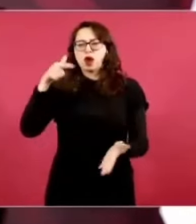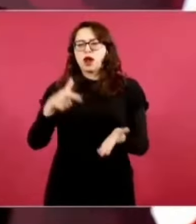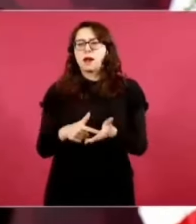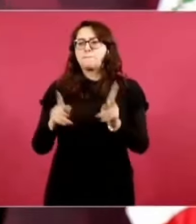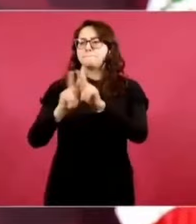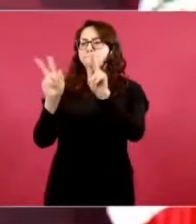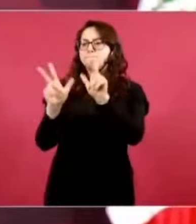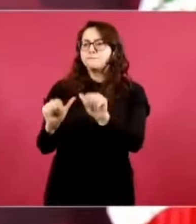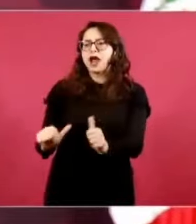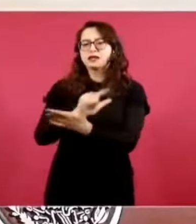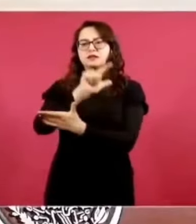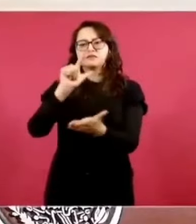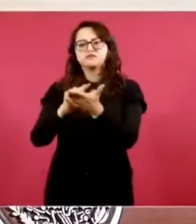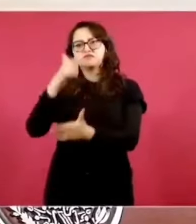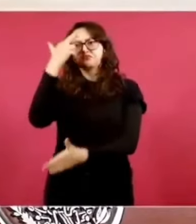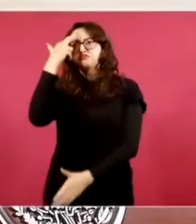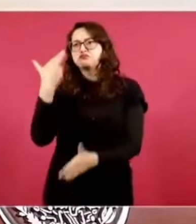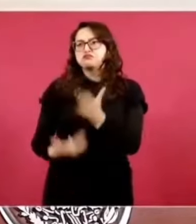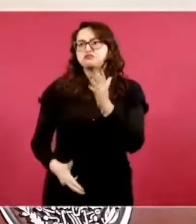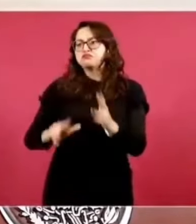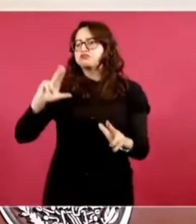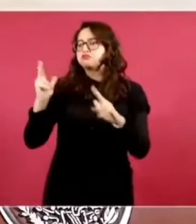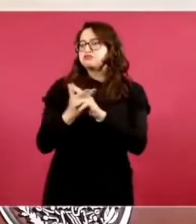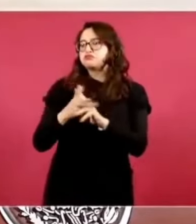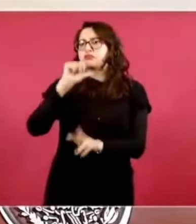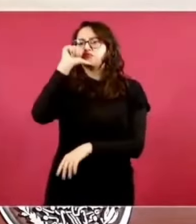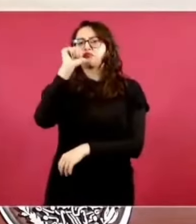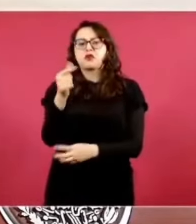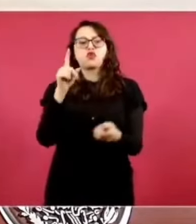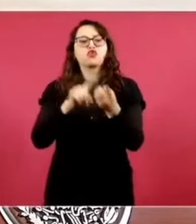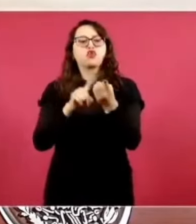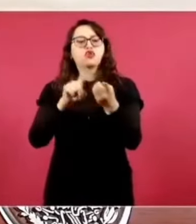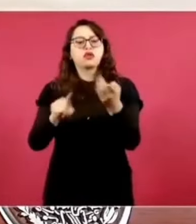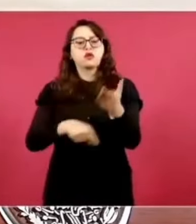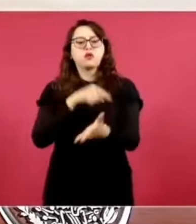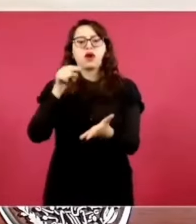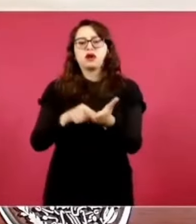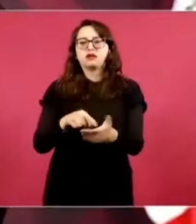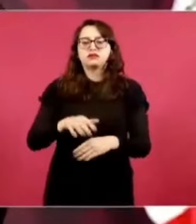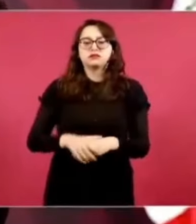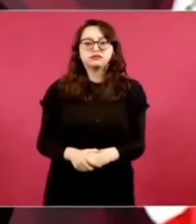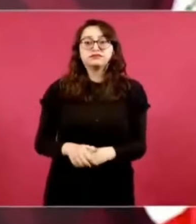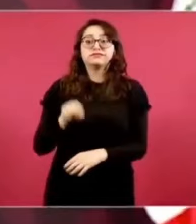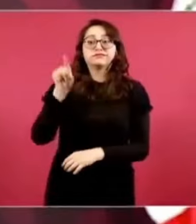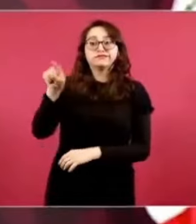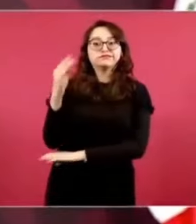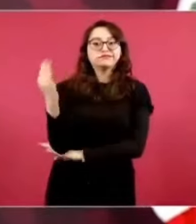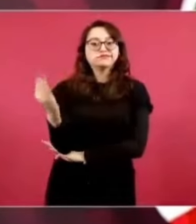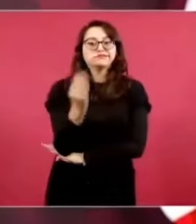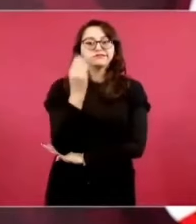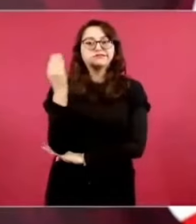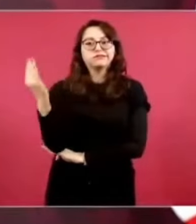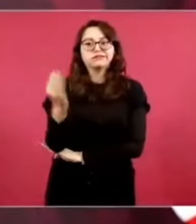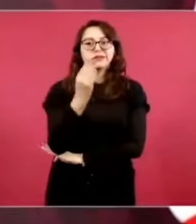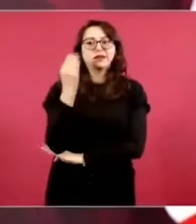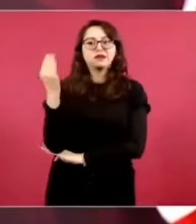En Milpalta, en las comunidades